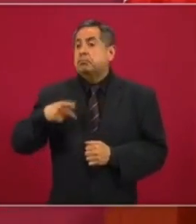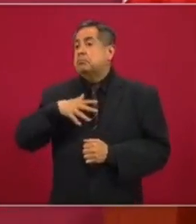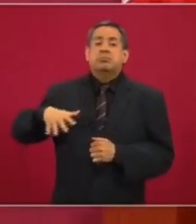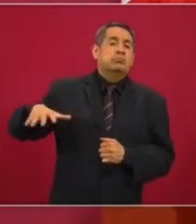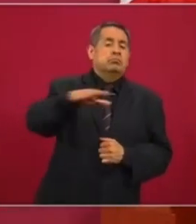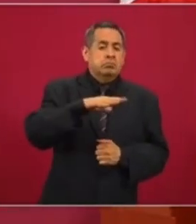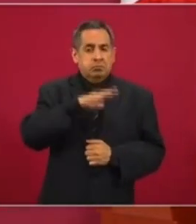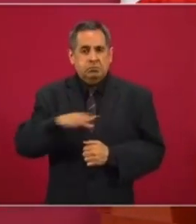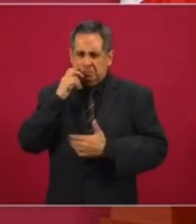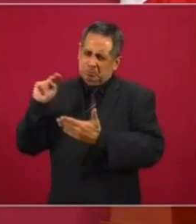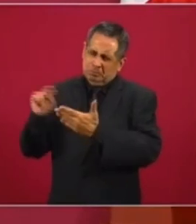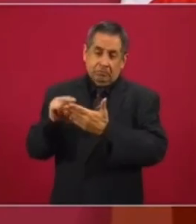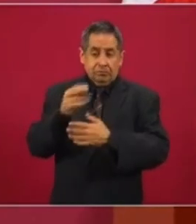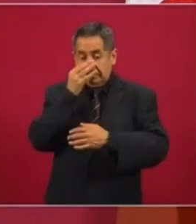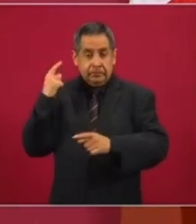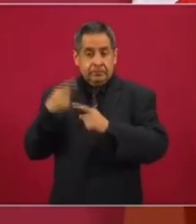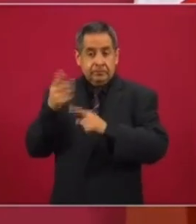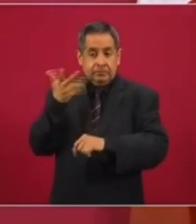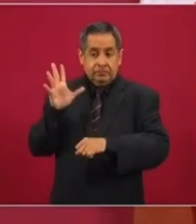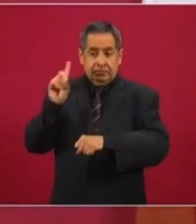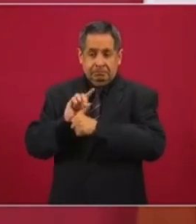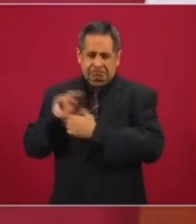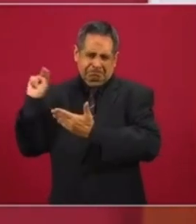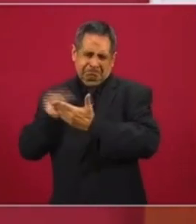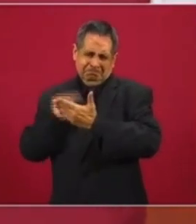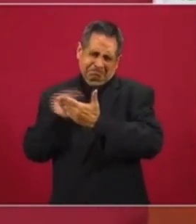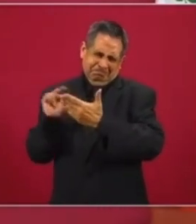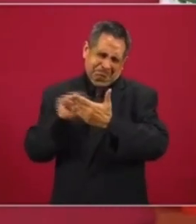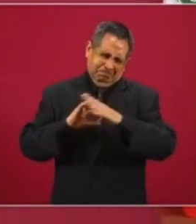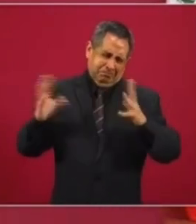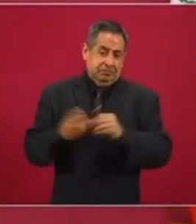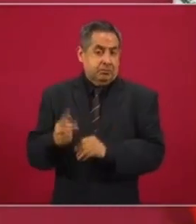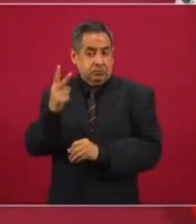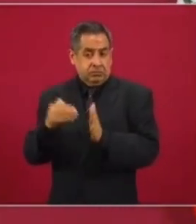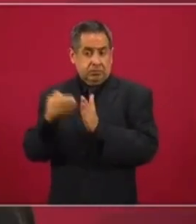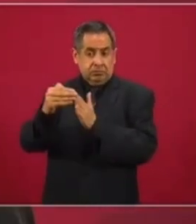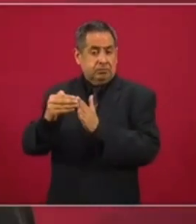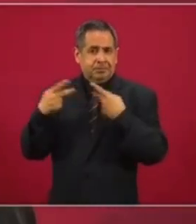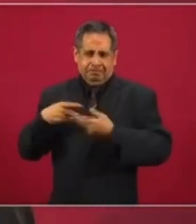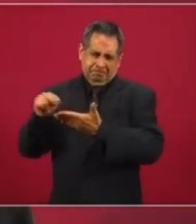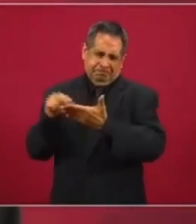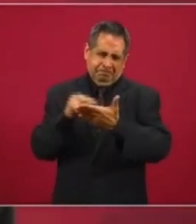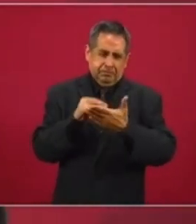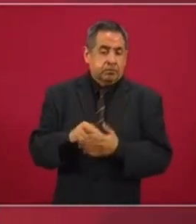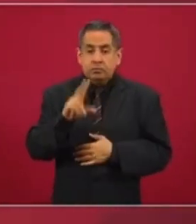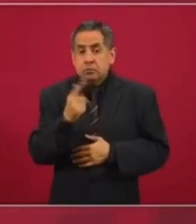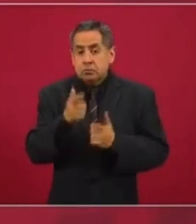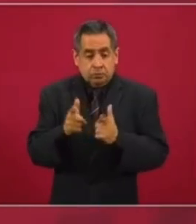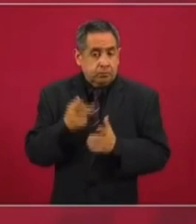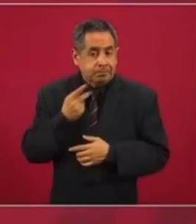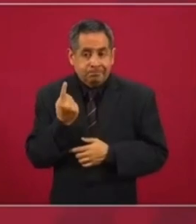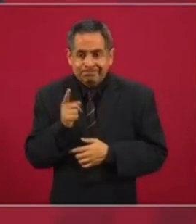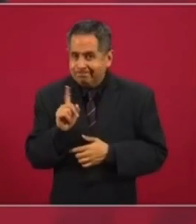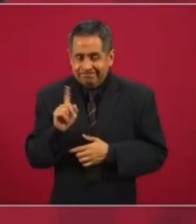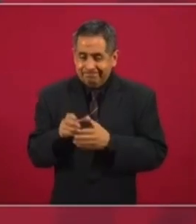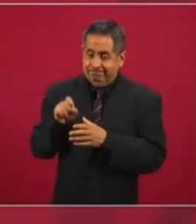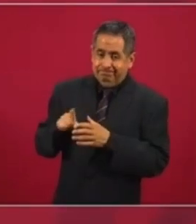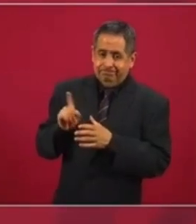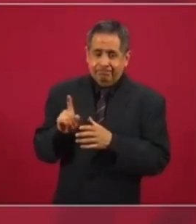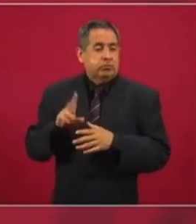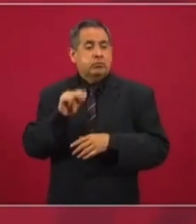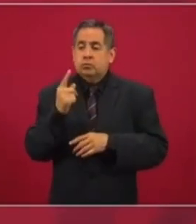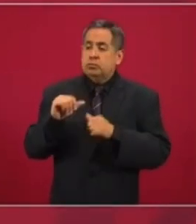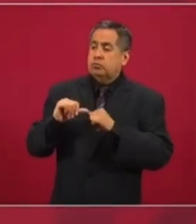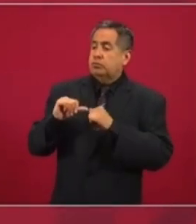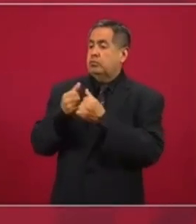ciudadanos el conseguir en 10 días más de 2 millones de firmas. Pero no fue un partido político, no